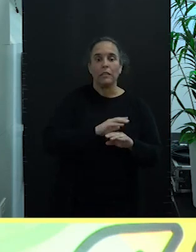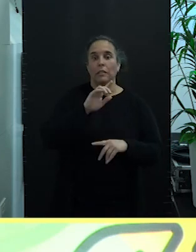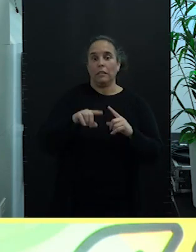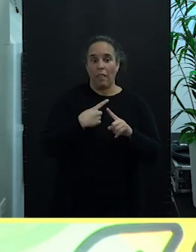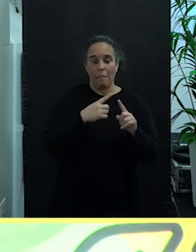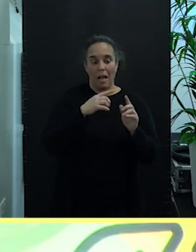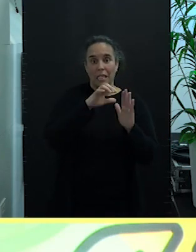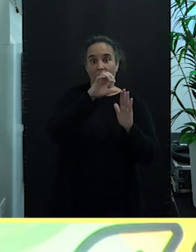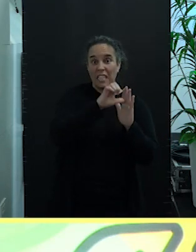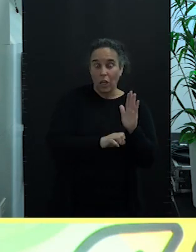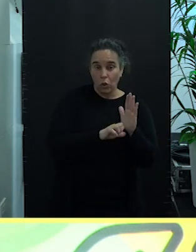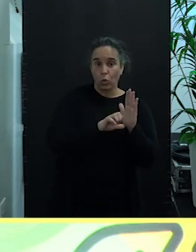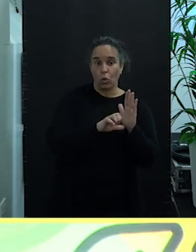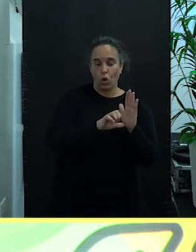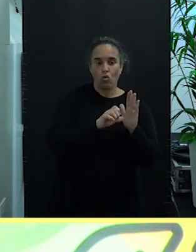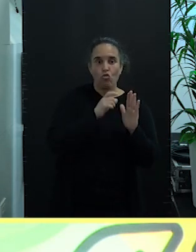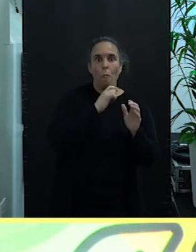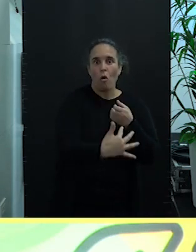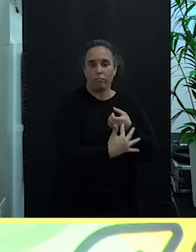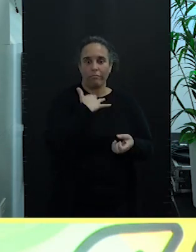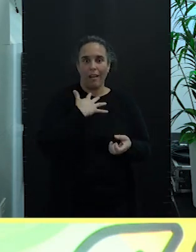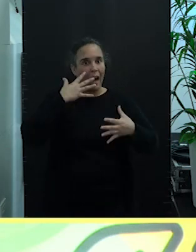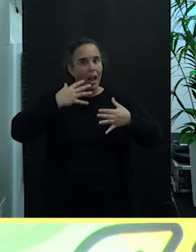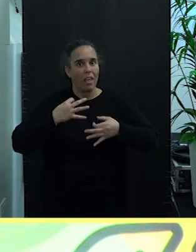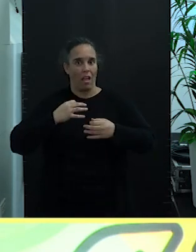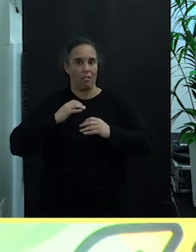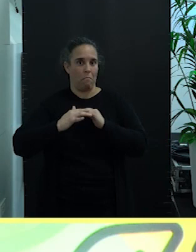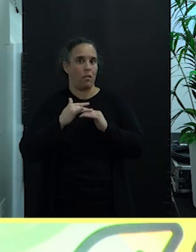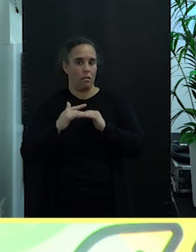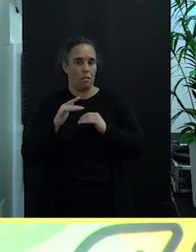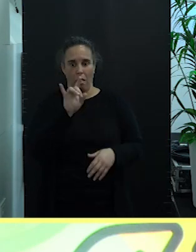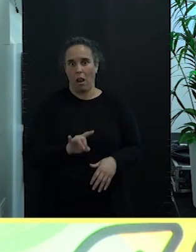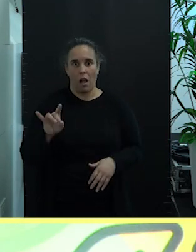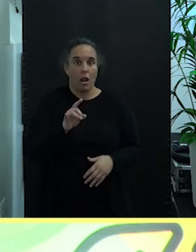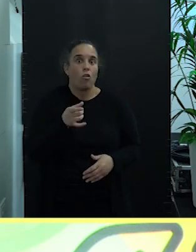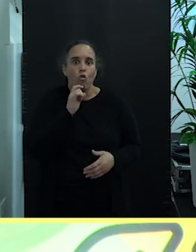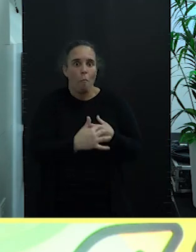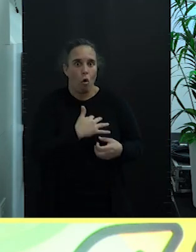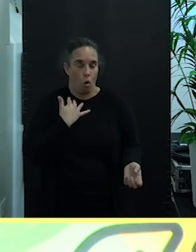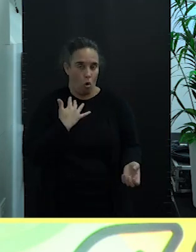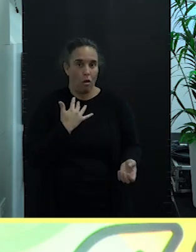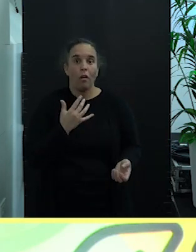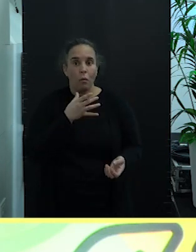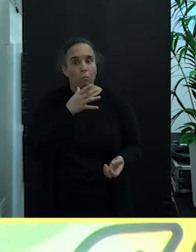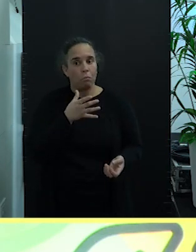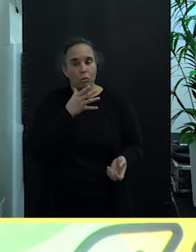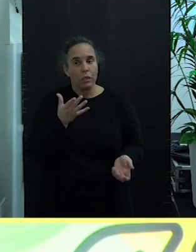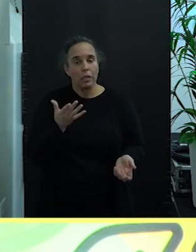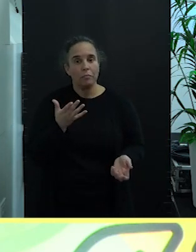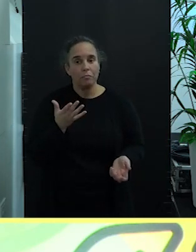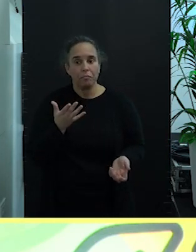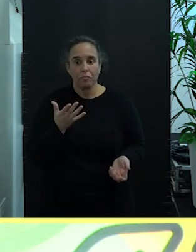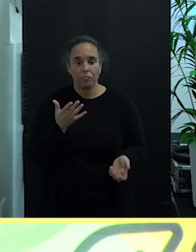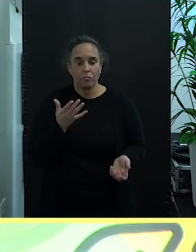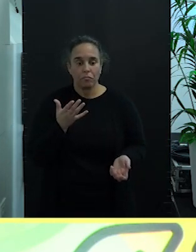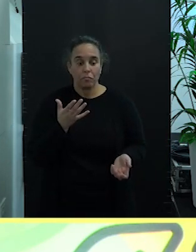Estatuto a nuestra realidad marítima dentro del propio archipiélago, en las que se le otorgan amplias